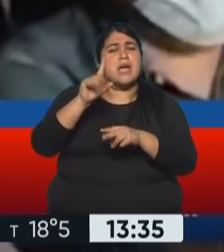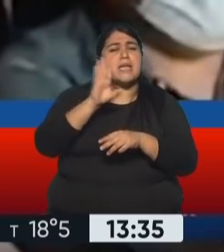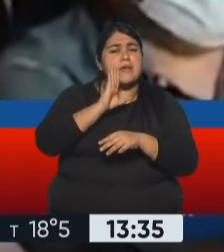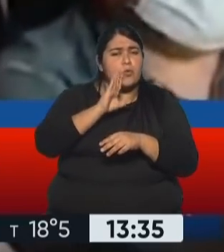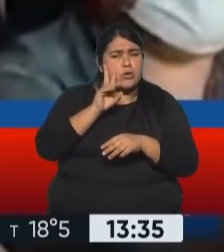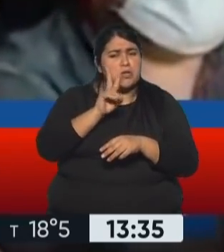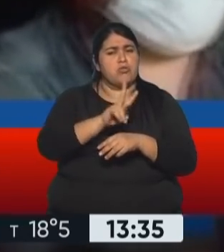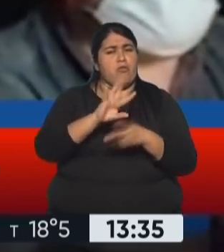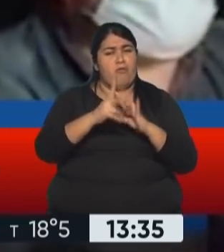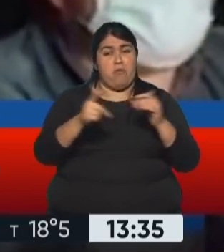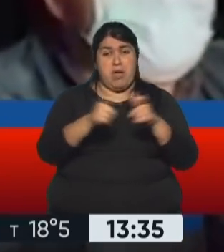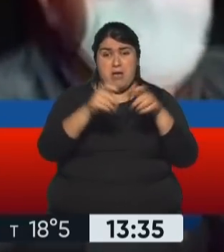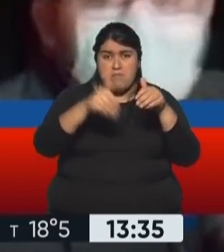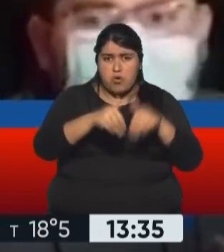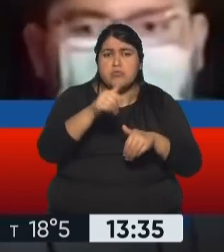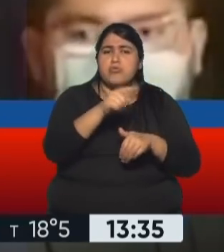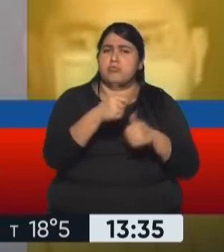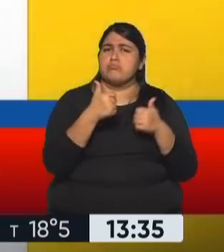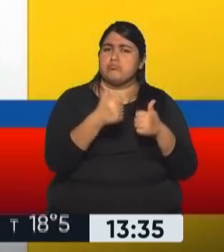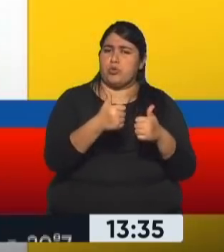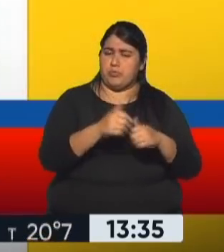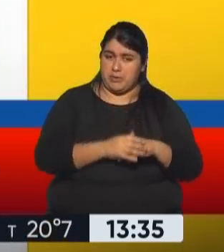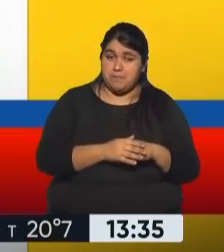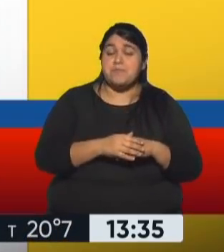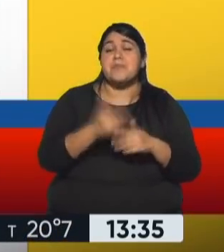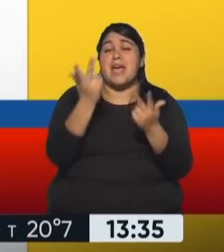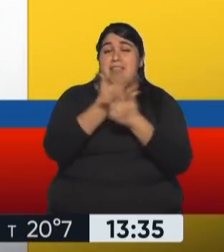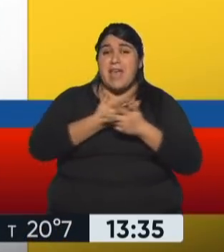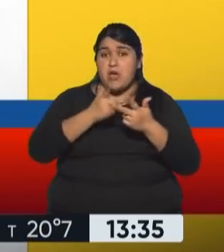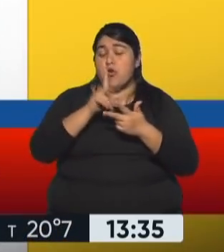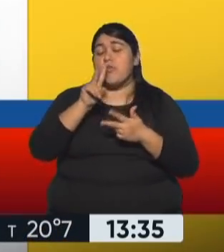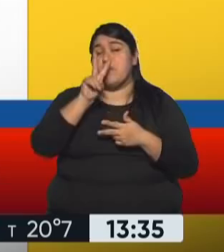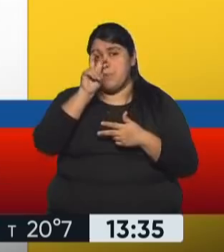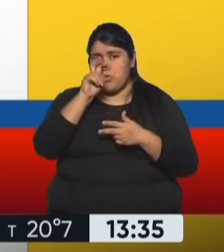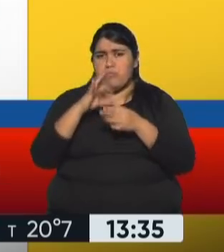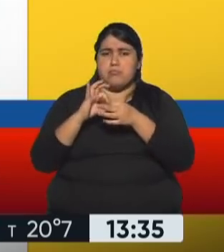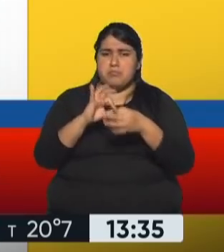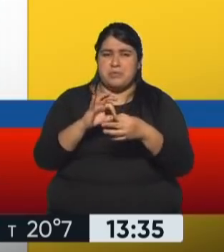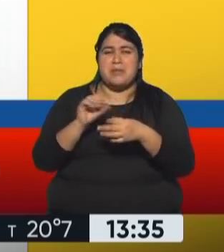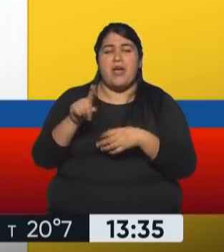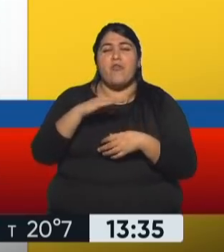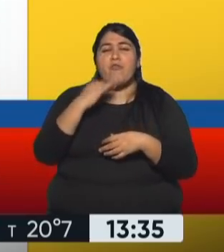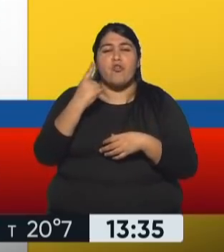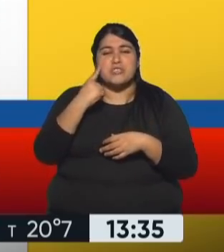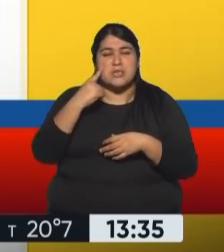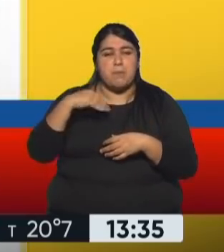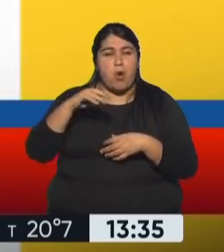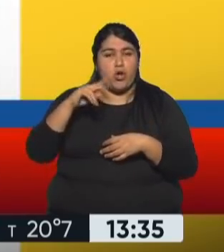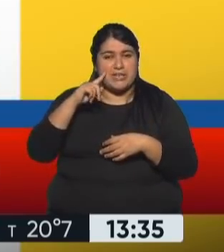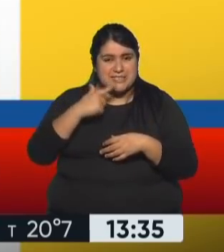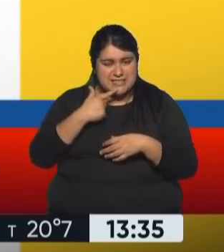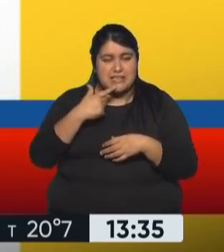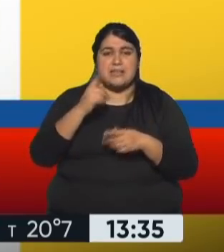calificaron a los comicios peruanos como ejemplares. Medios peruanos habitualmente alineados con el Fujimorismo, como el periódico El Comercio,